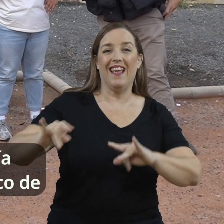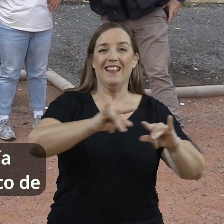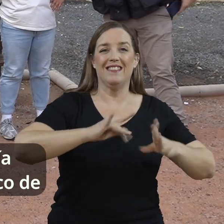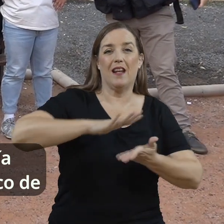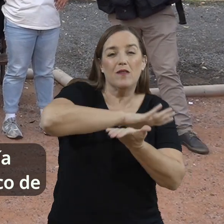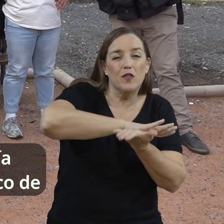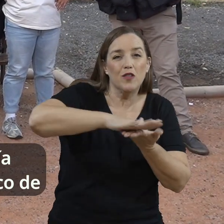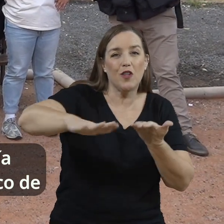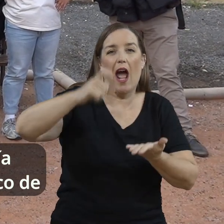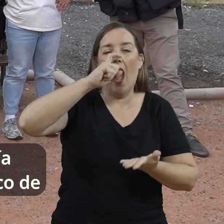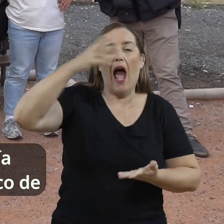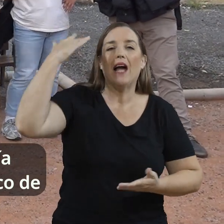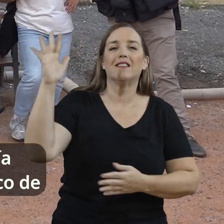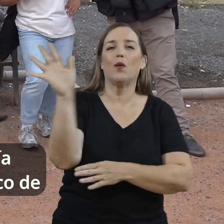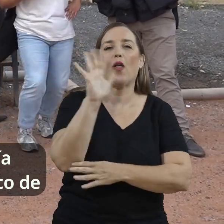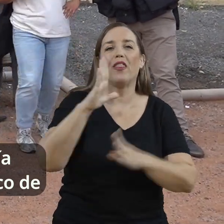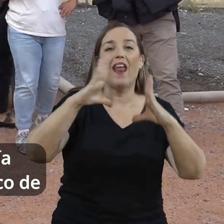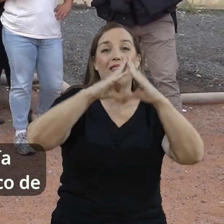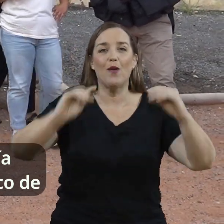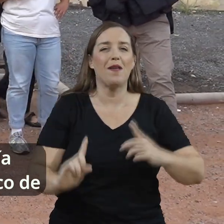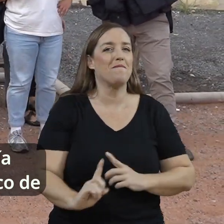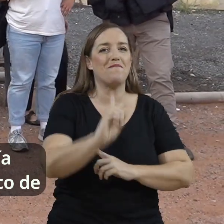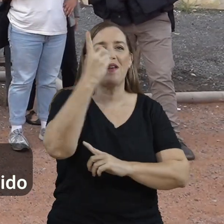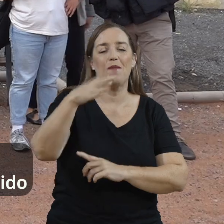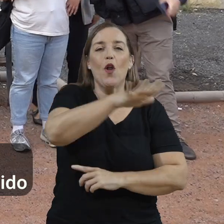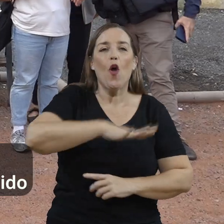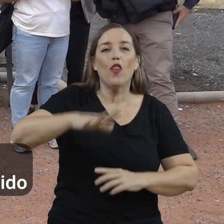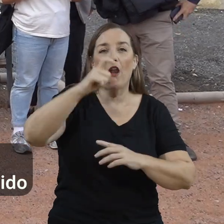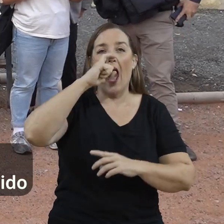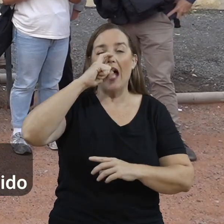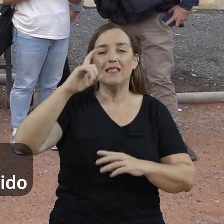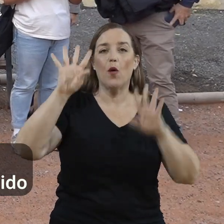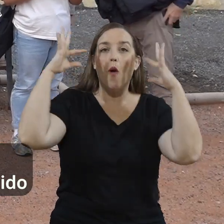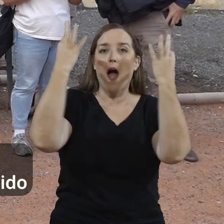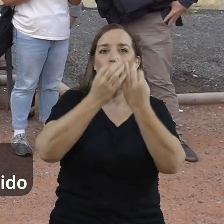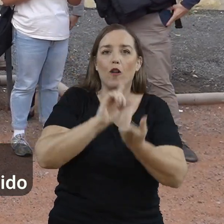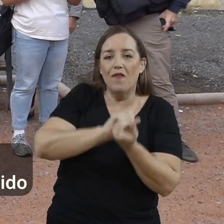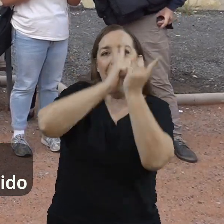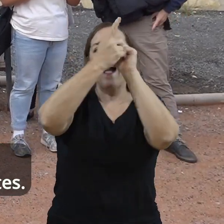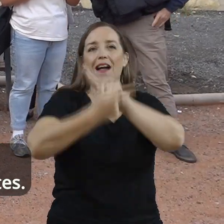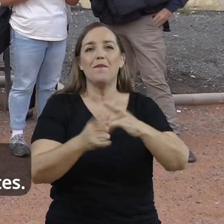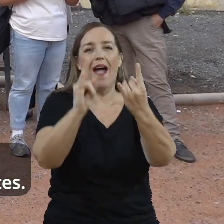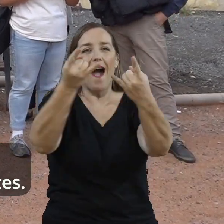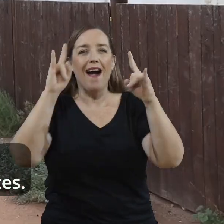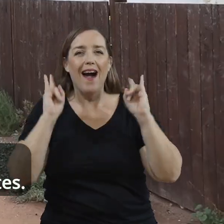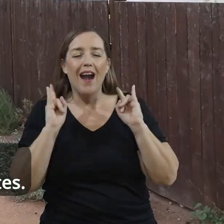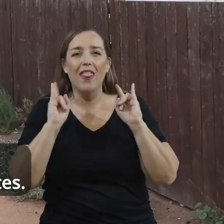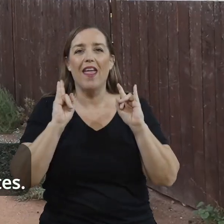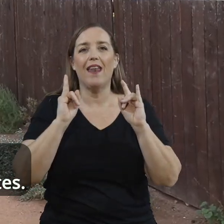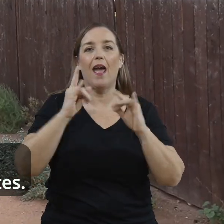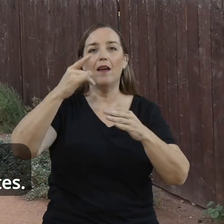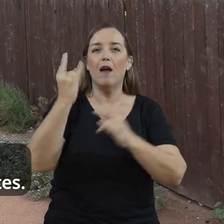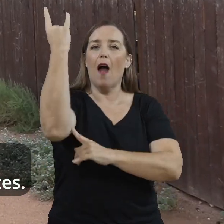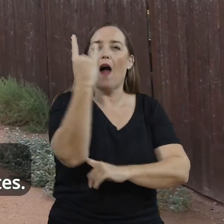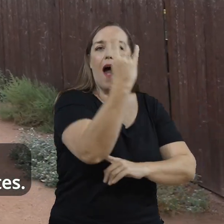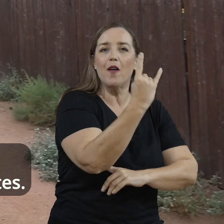El solar del antiguo Cine Andalucía va a ser el primero del casco histórico de Córdoba en convertirse en un espacio reverdecido, con jardines horizontales